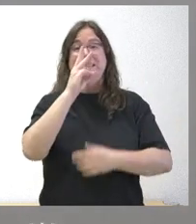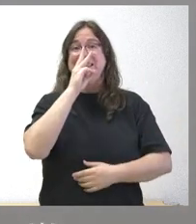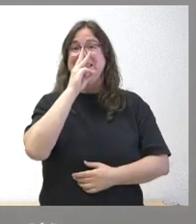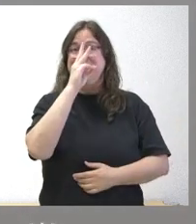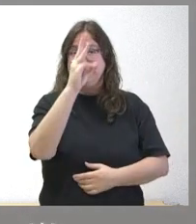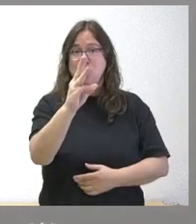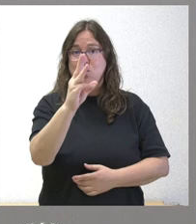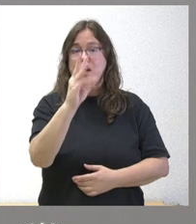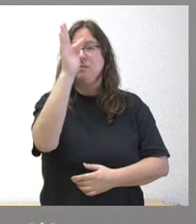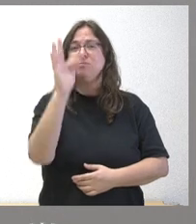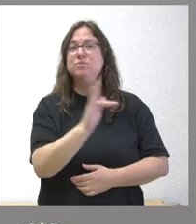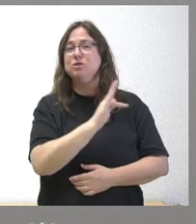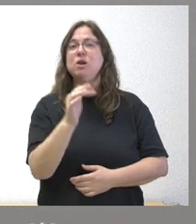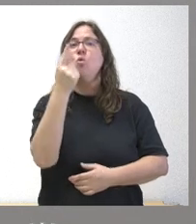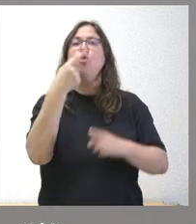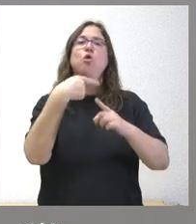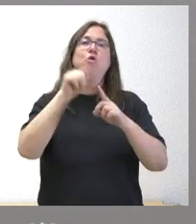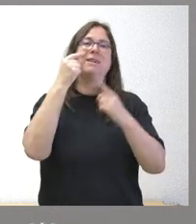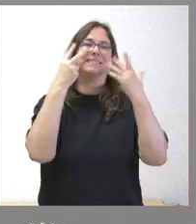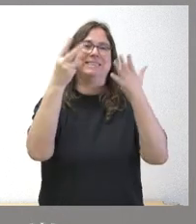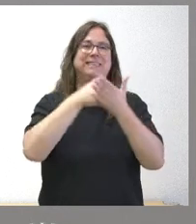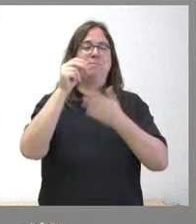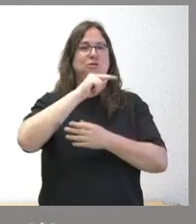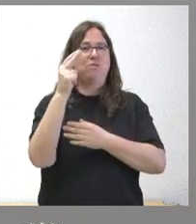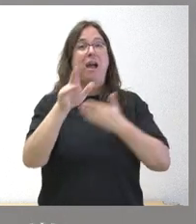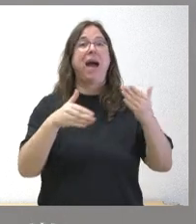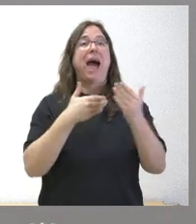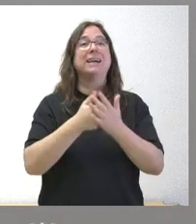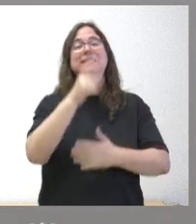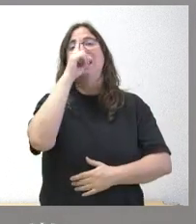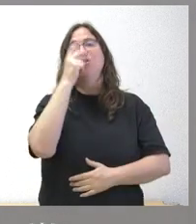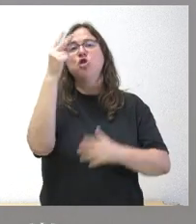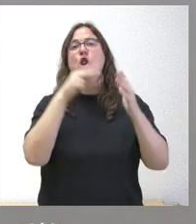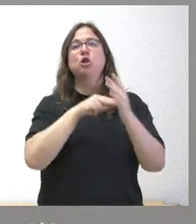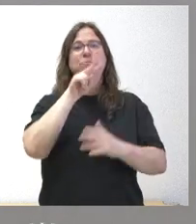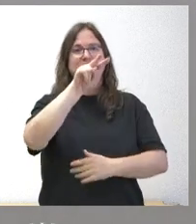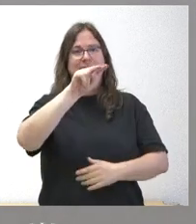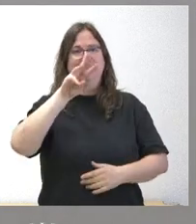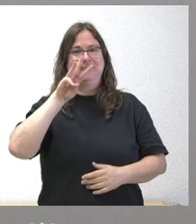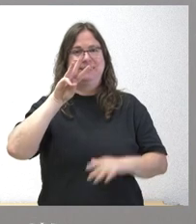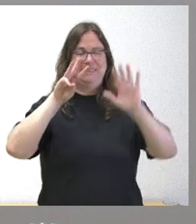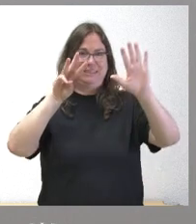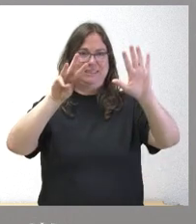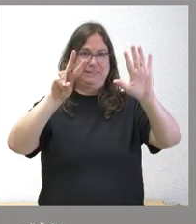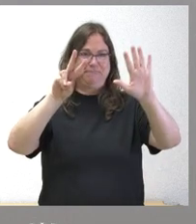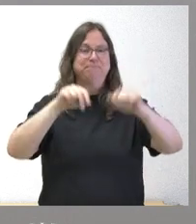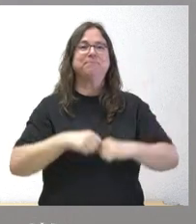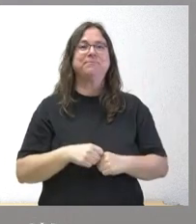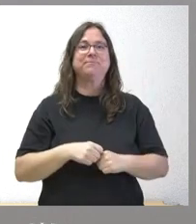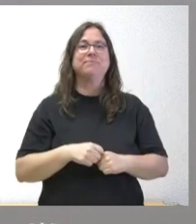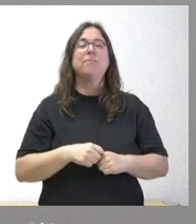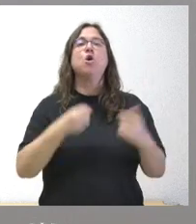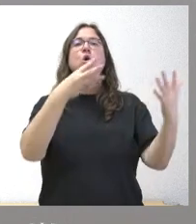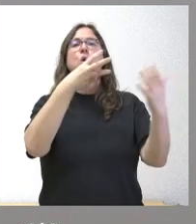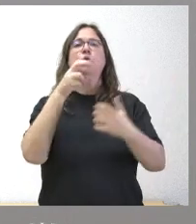importe es de 1,7 millones de euros y llegará hasta el año 2027. Se destinan 825.000